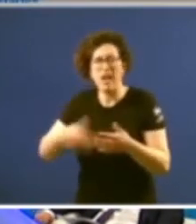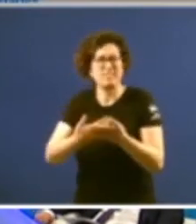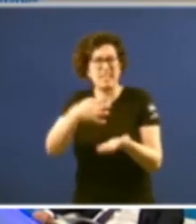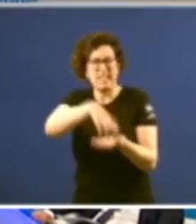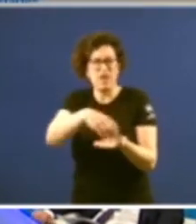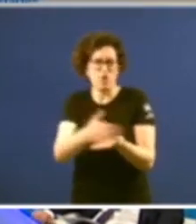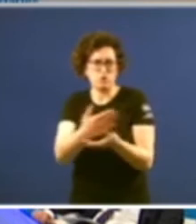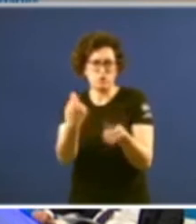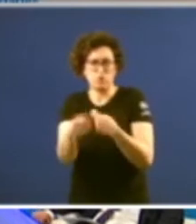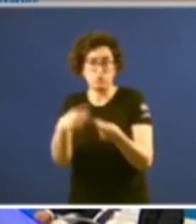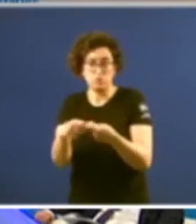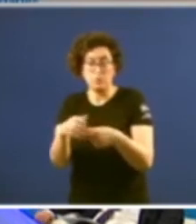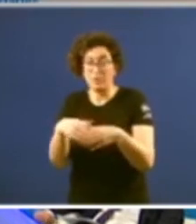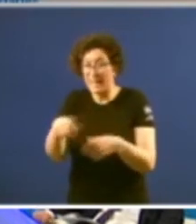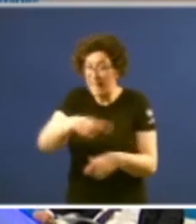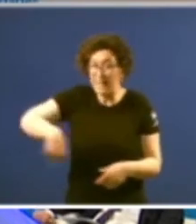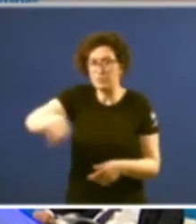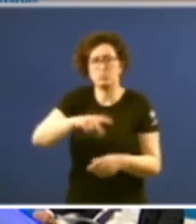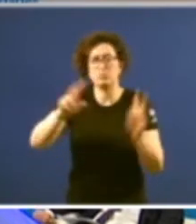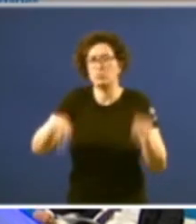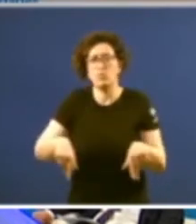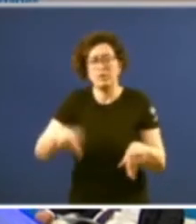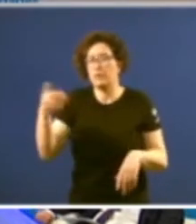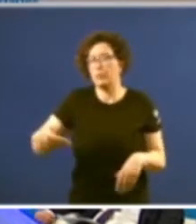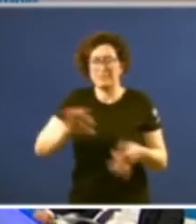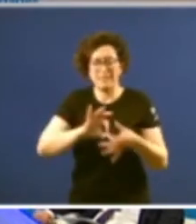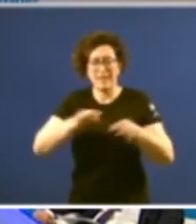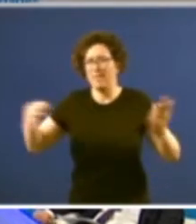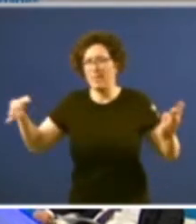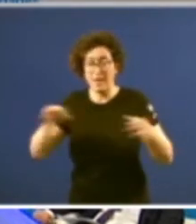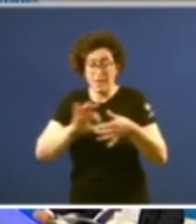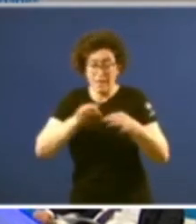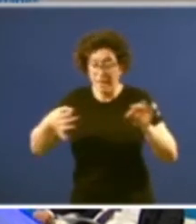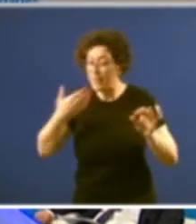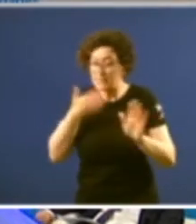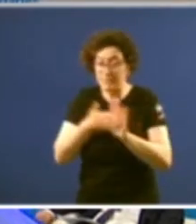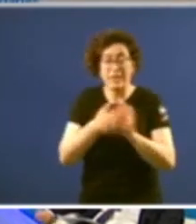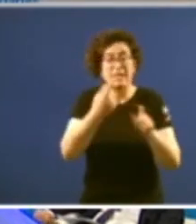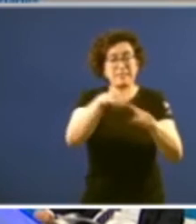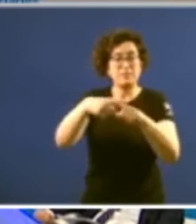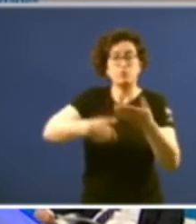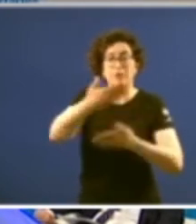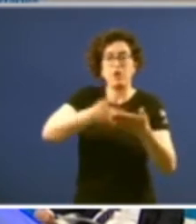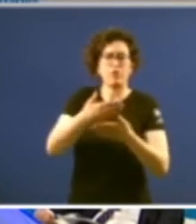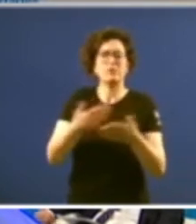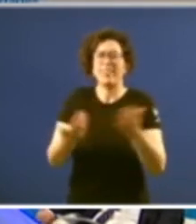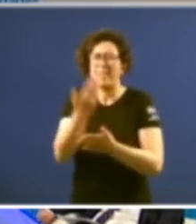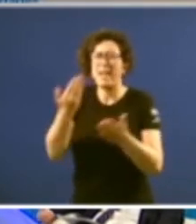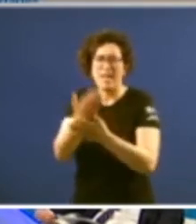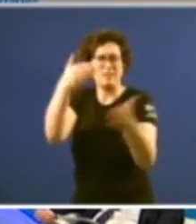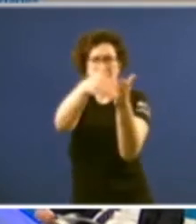constituen os elos imprescindibles na cadea que fai posible que os distintos xornais cheguen cada día aos seus